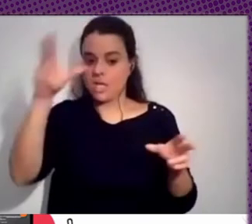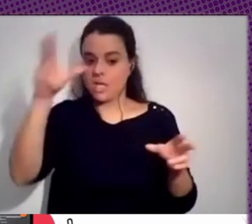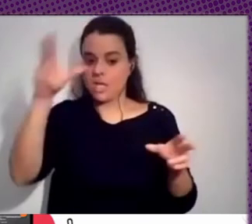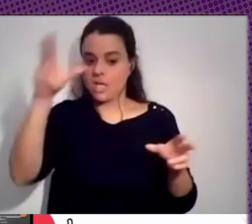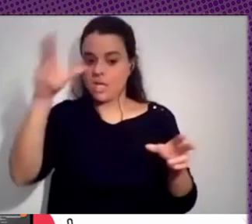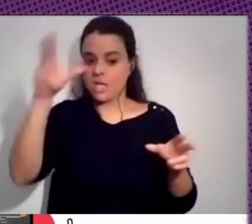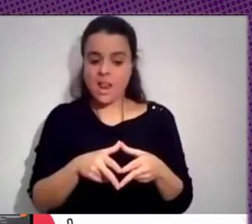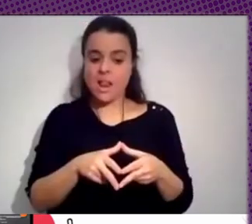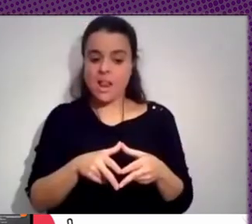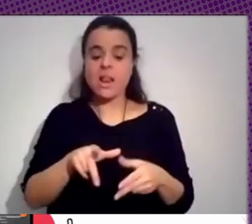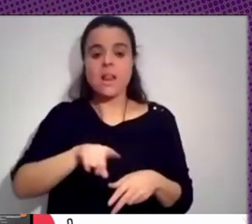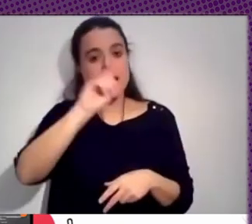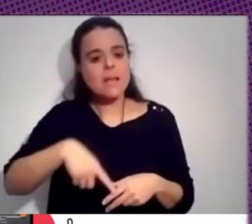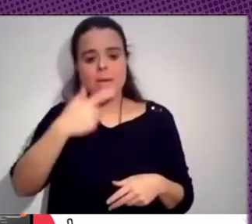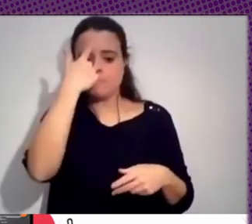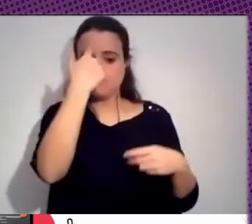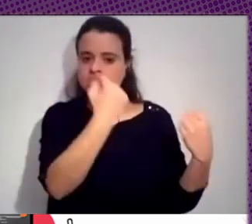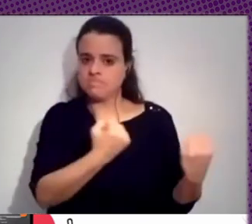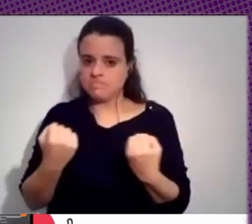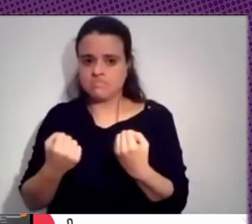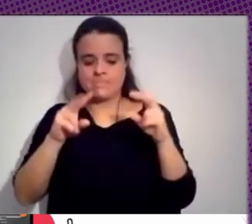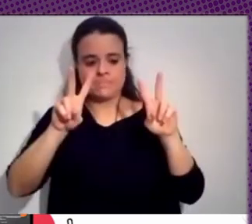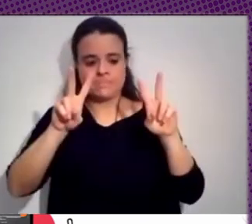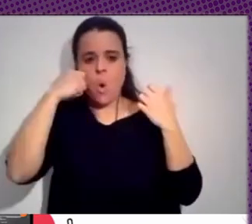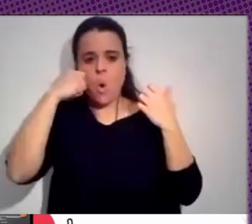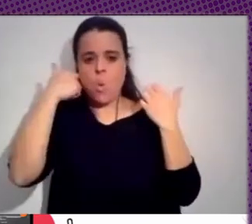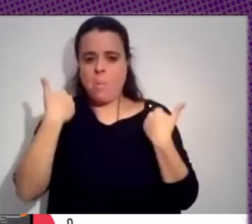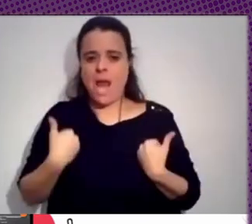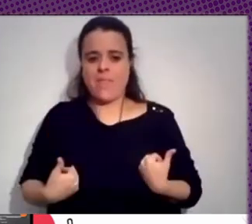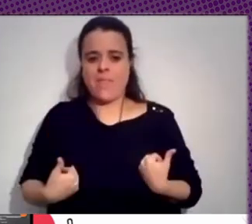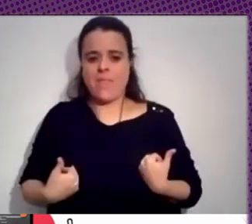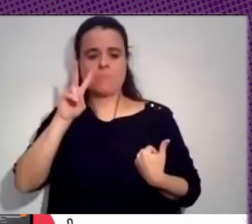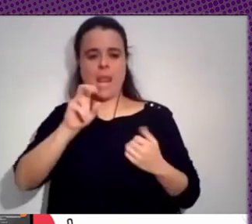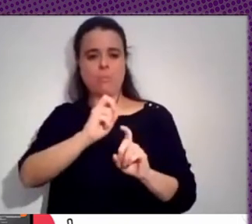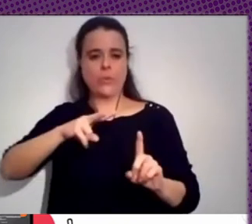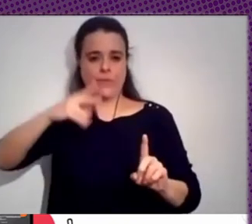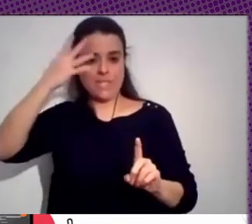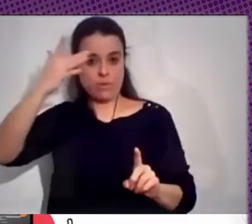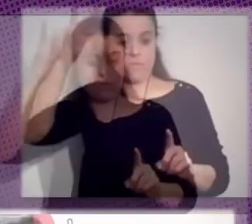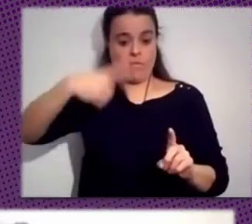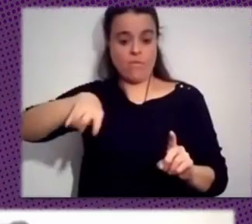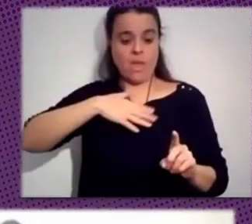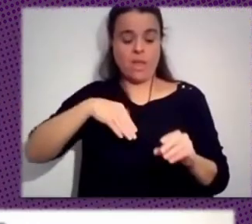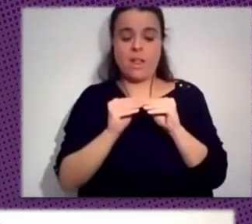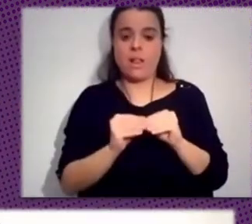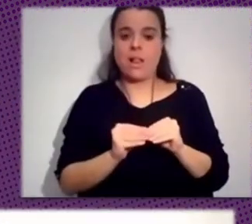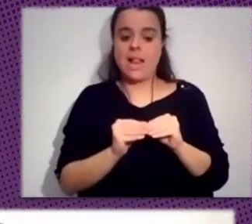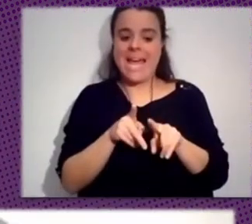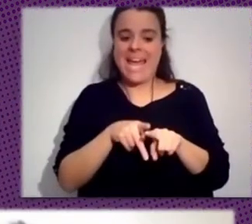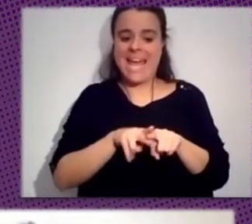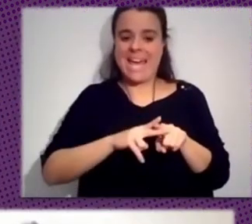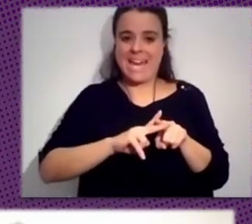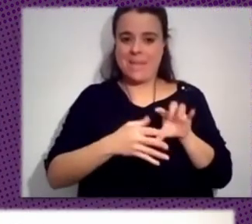hay expertos en humanidades, hay una mirada desde la filosofía y desarrollamos herramientas de software para